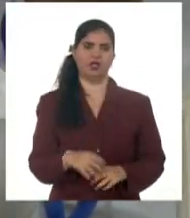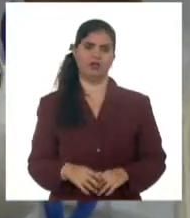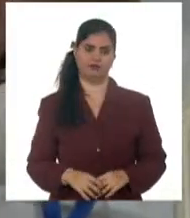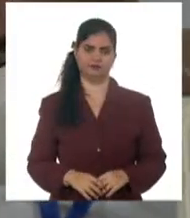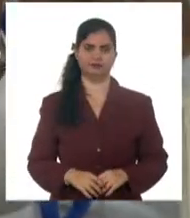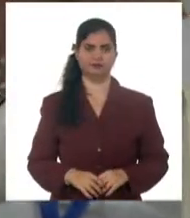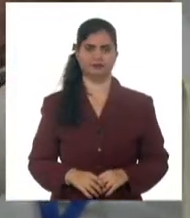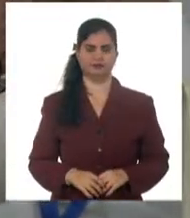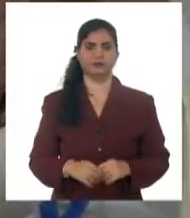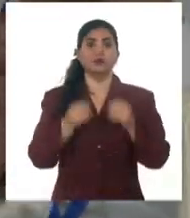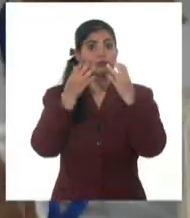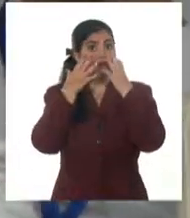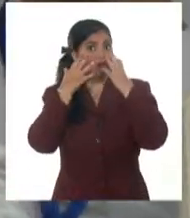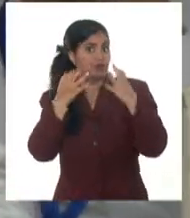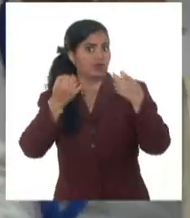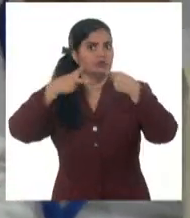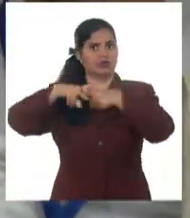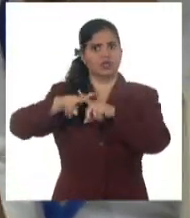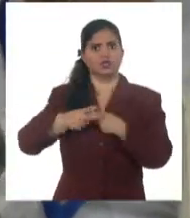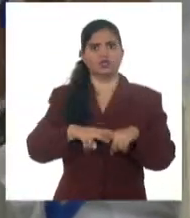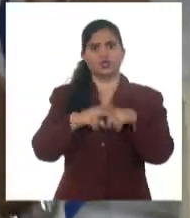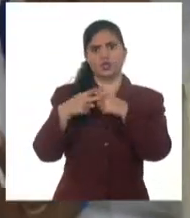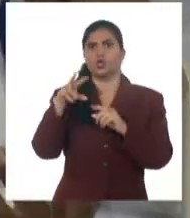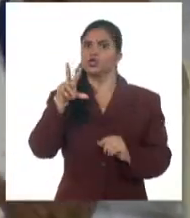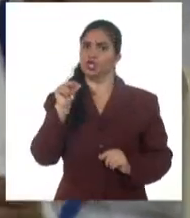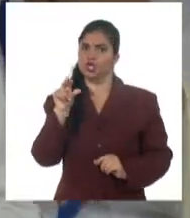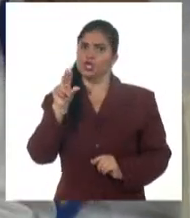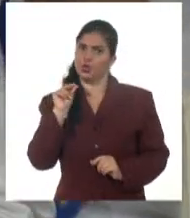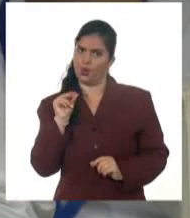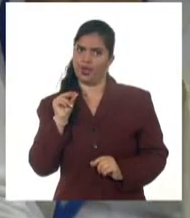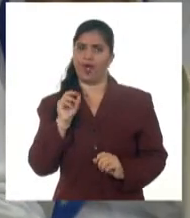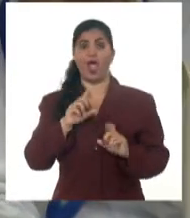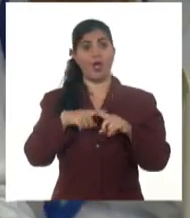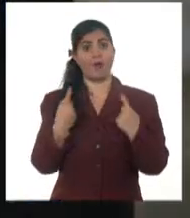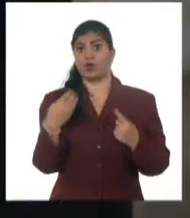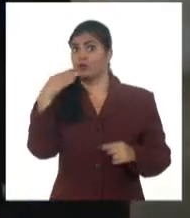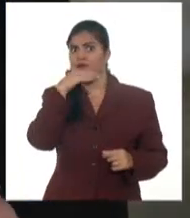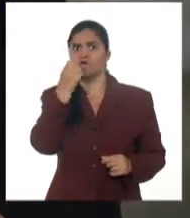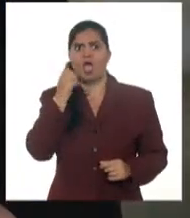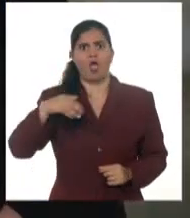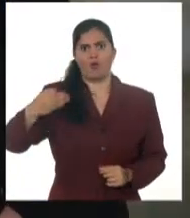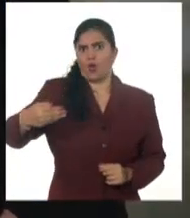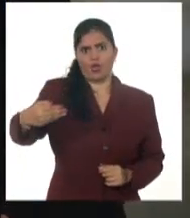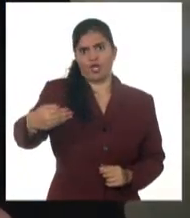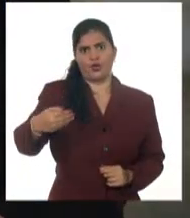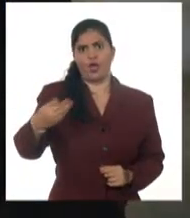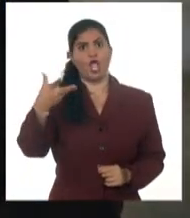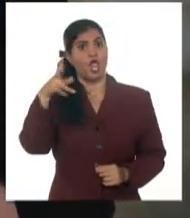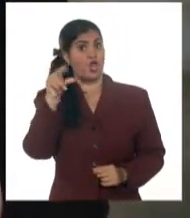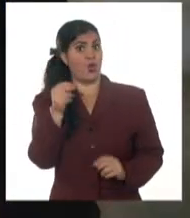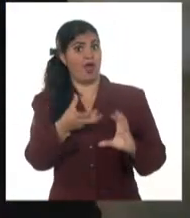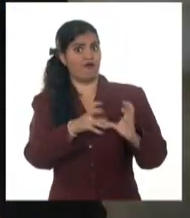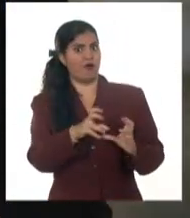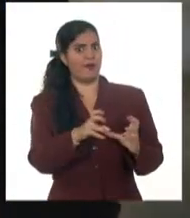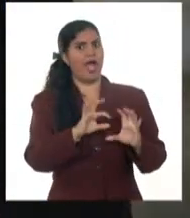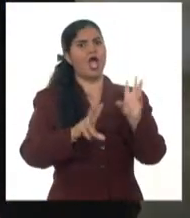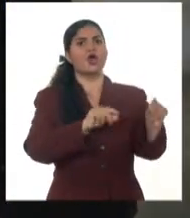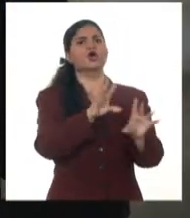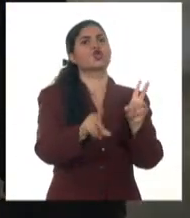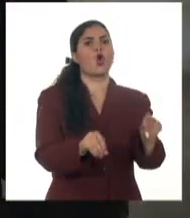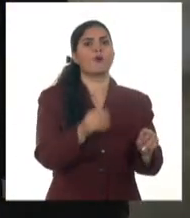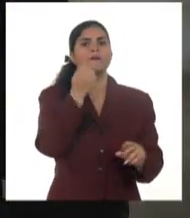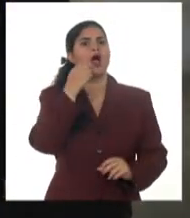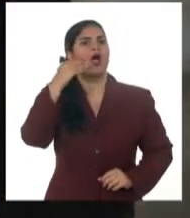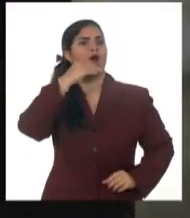buscar un curso coherente en el proceso judicial. Por un accionar oportuno y profundo,